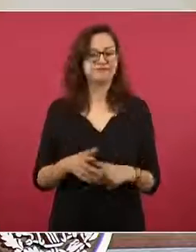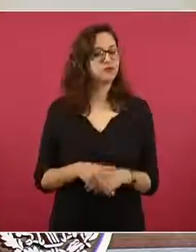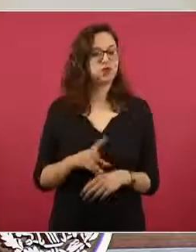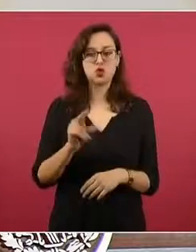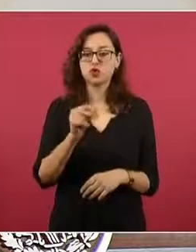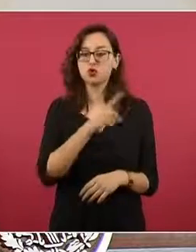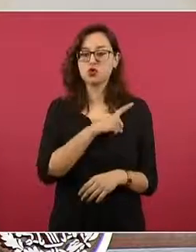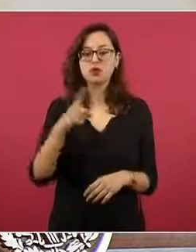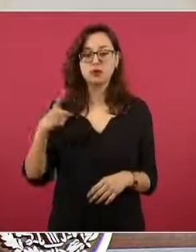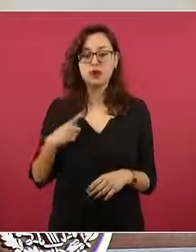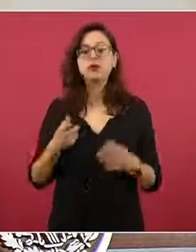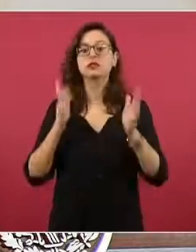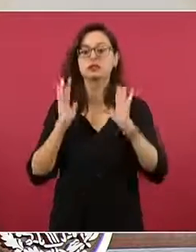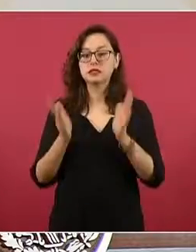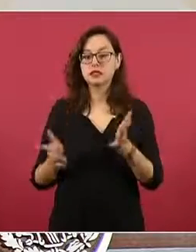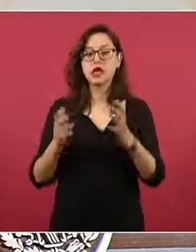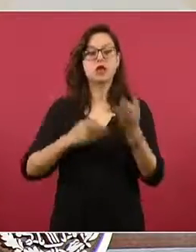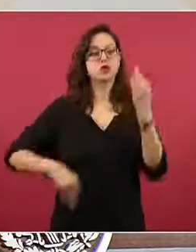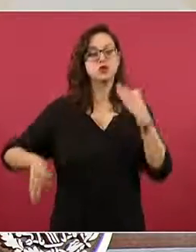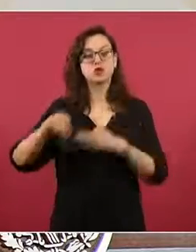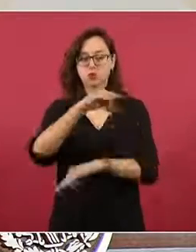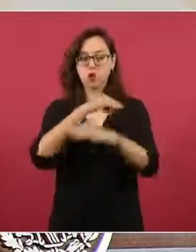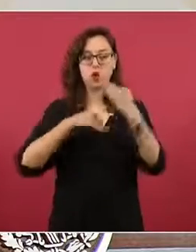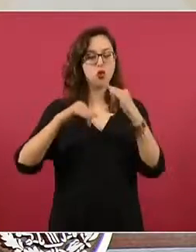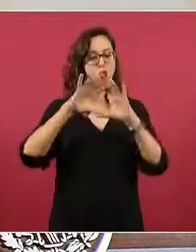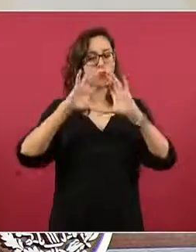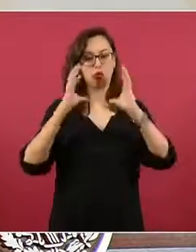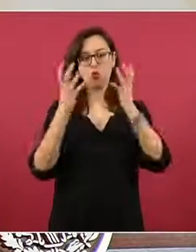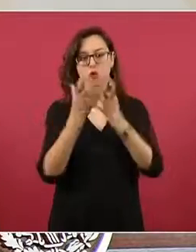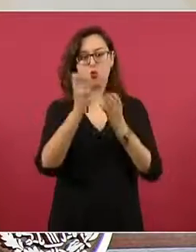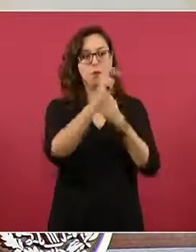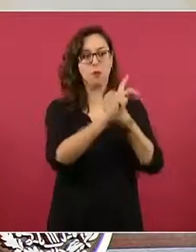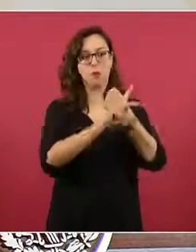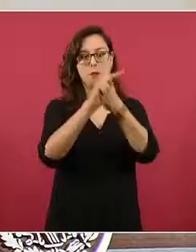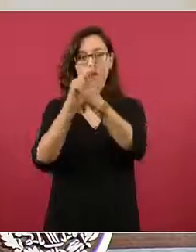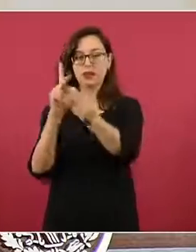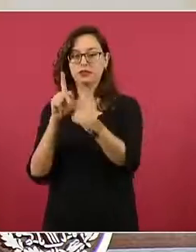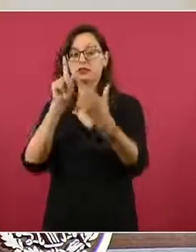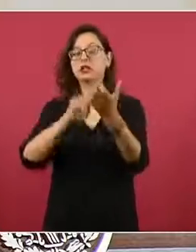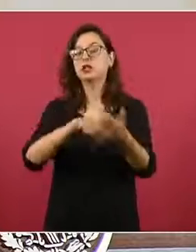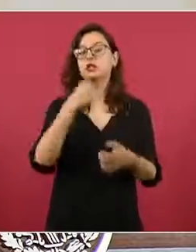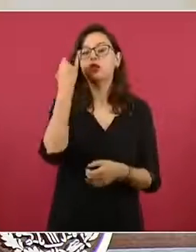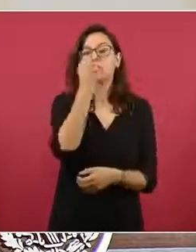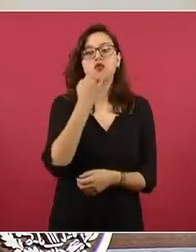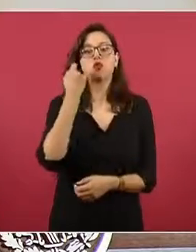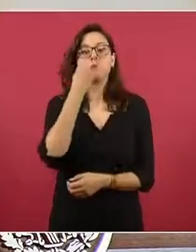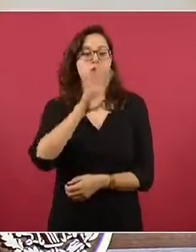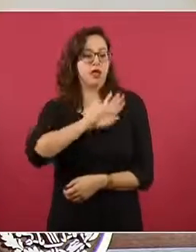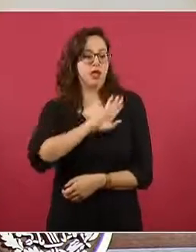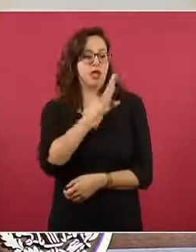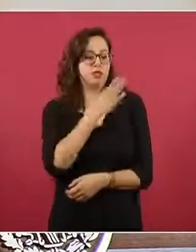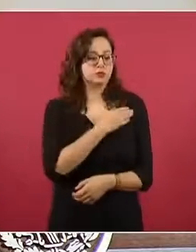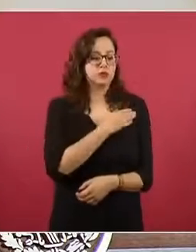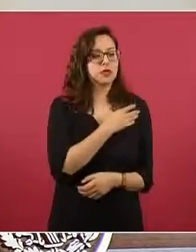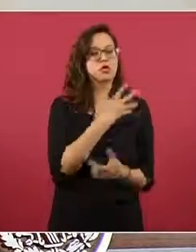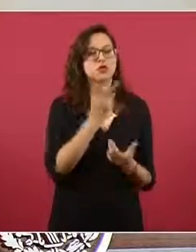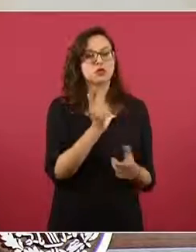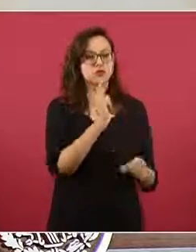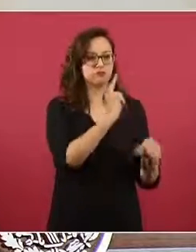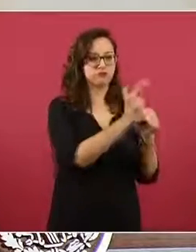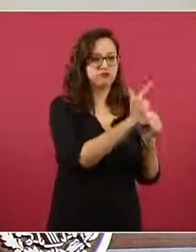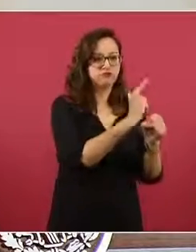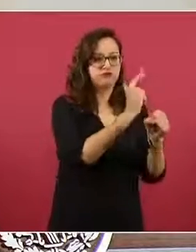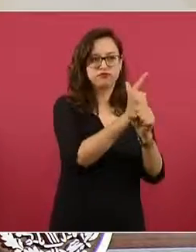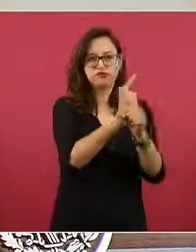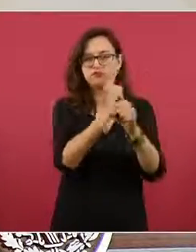países de habla hispana realizando una intensa campaña, porque en todos se calibra igual que en México dos